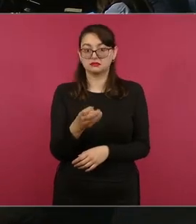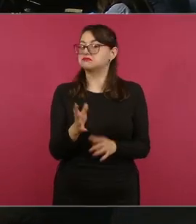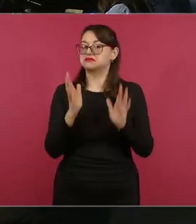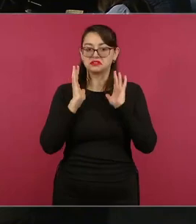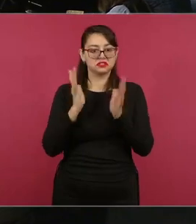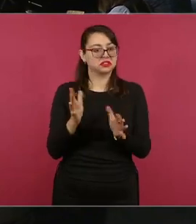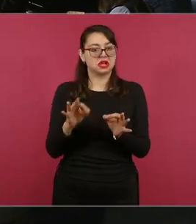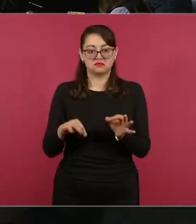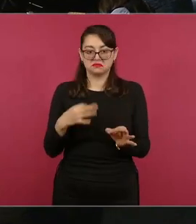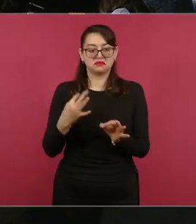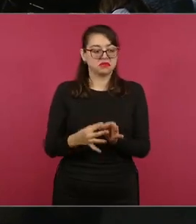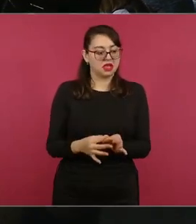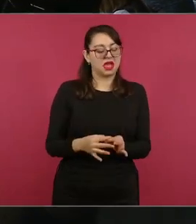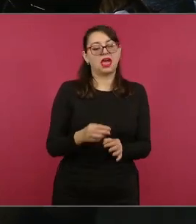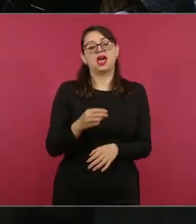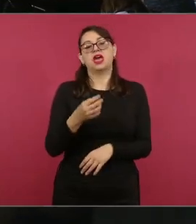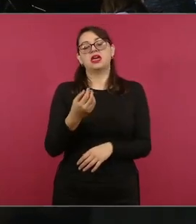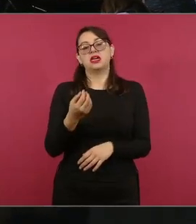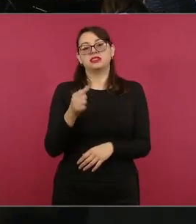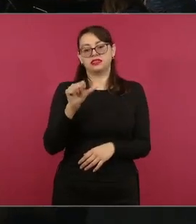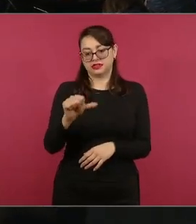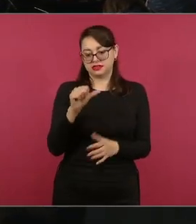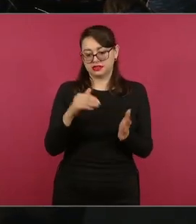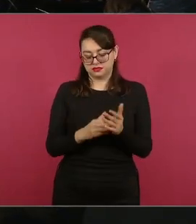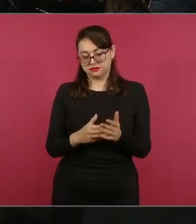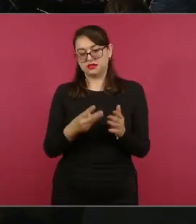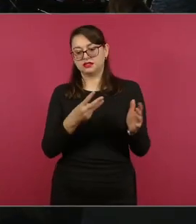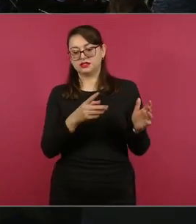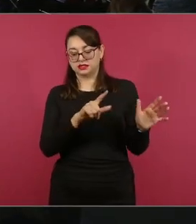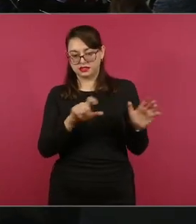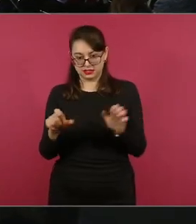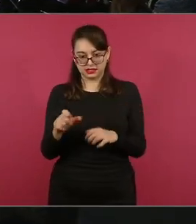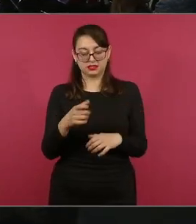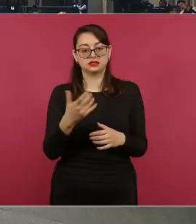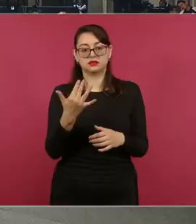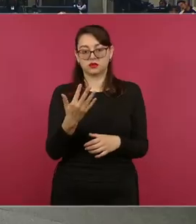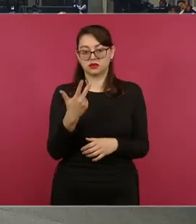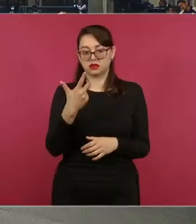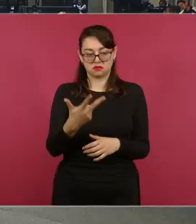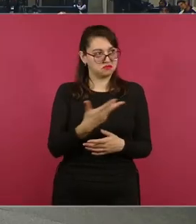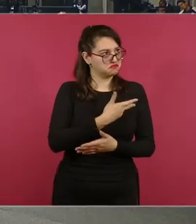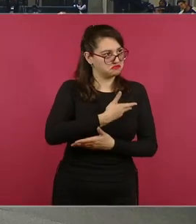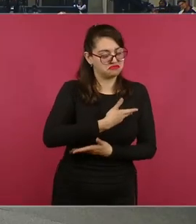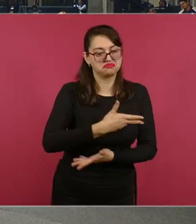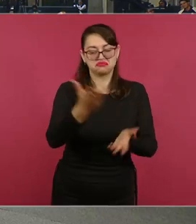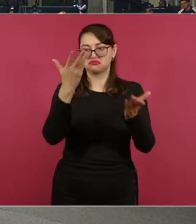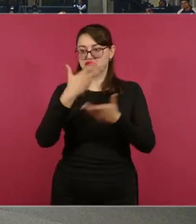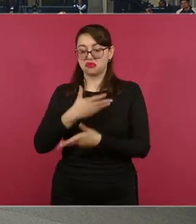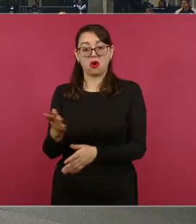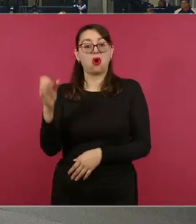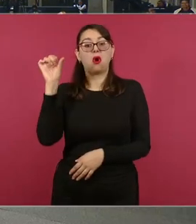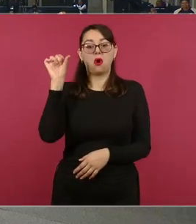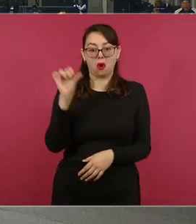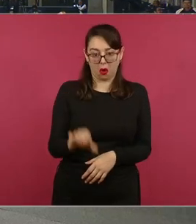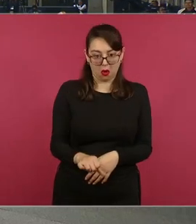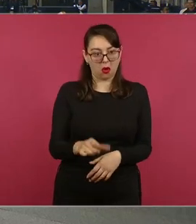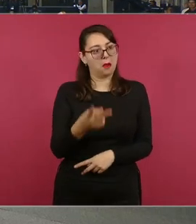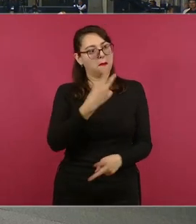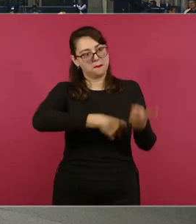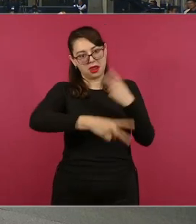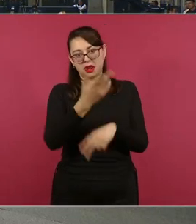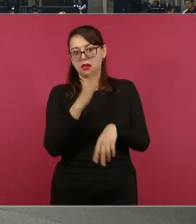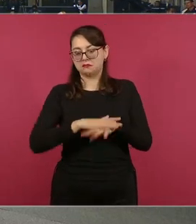13.758 y hoy el resto, que son 2.569, se empezarán a repartir